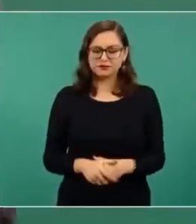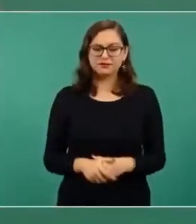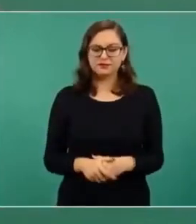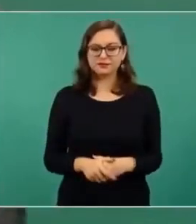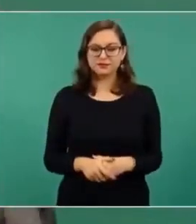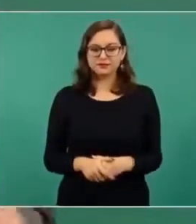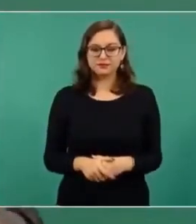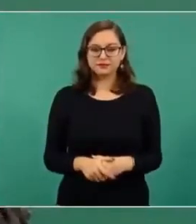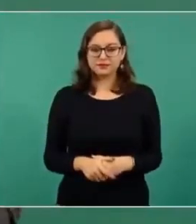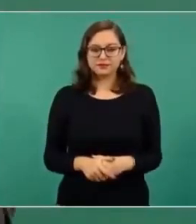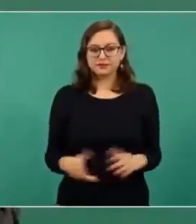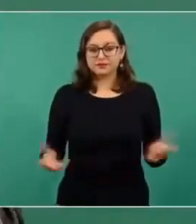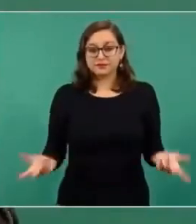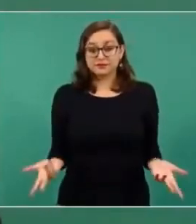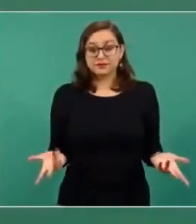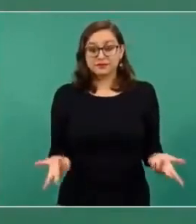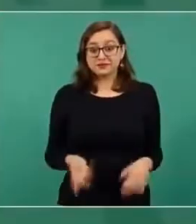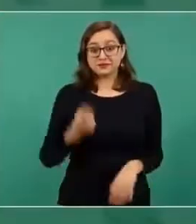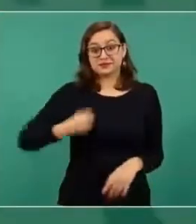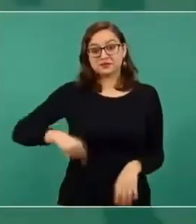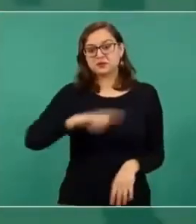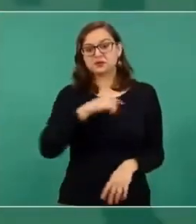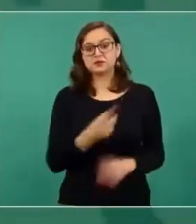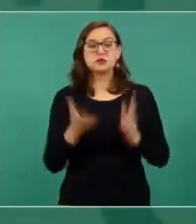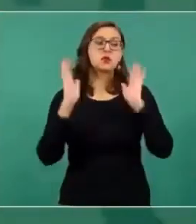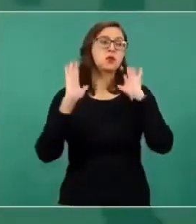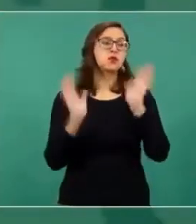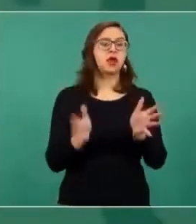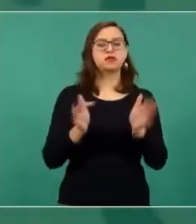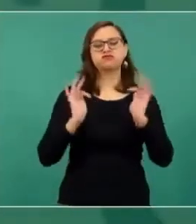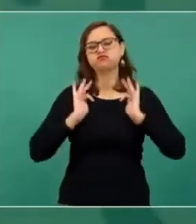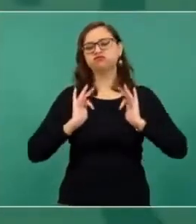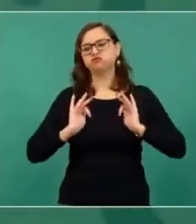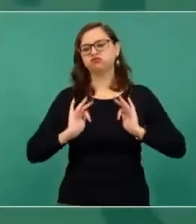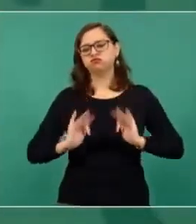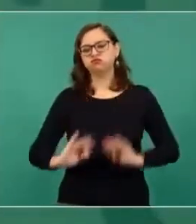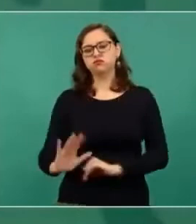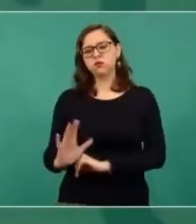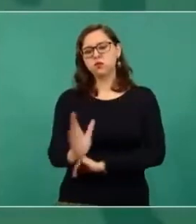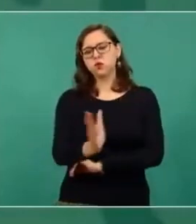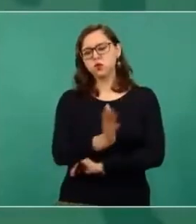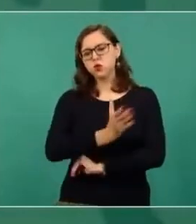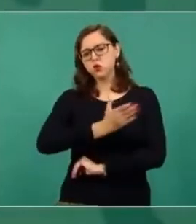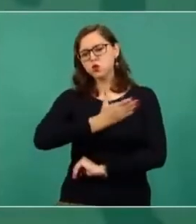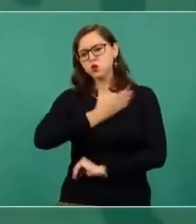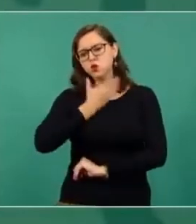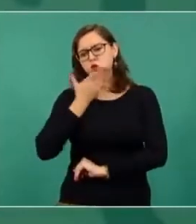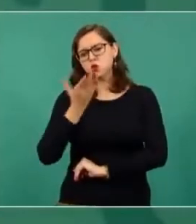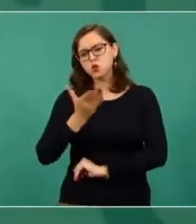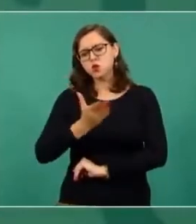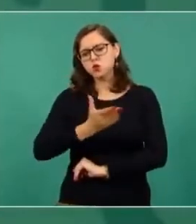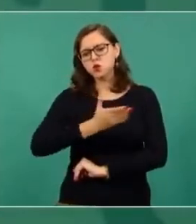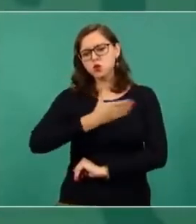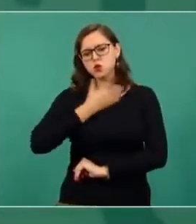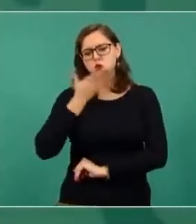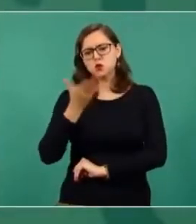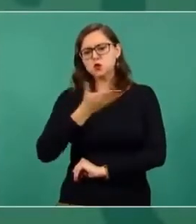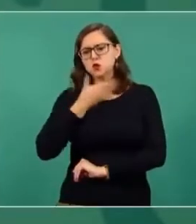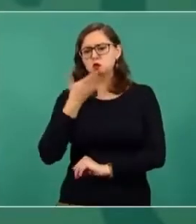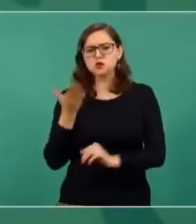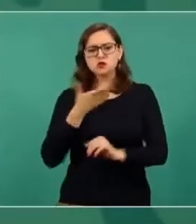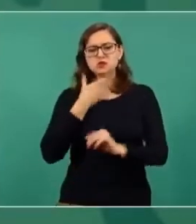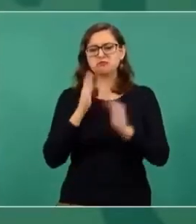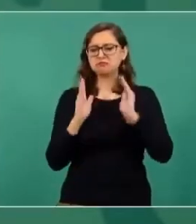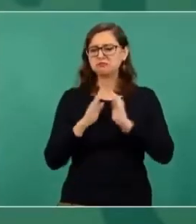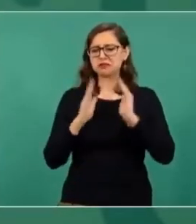Porque no nos podemos acostumbrar a que no va a haber